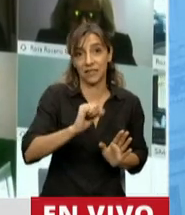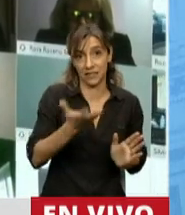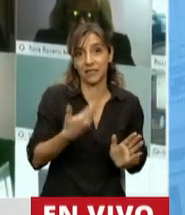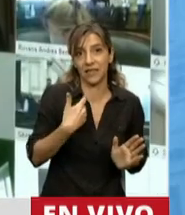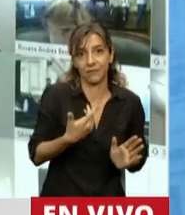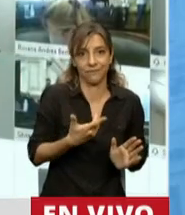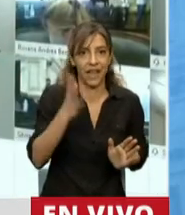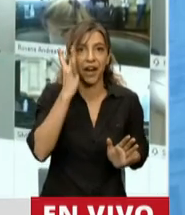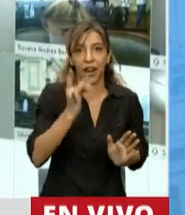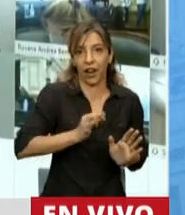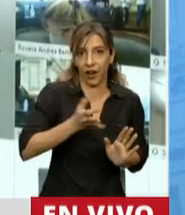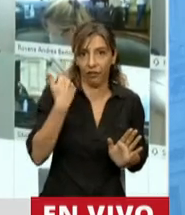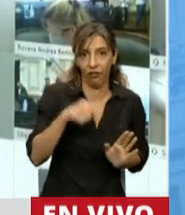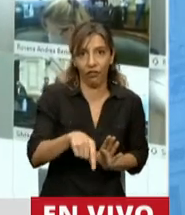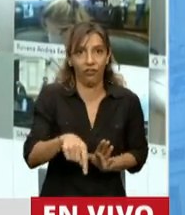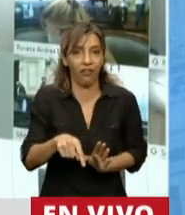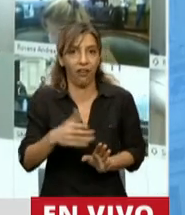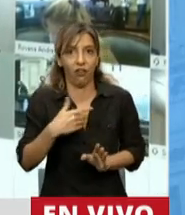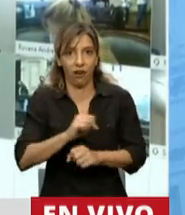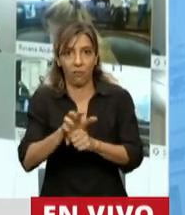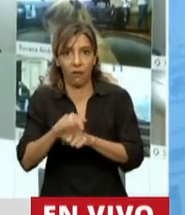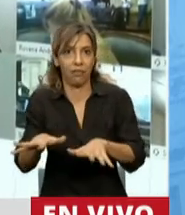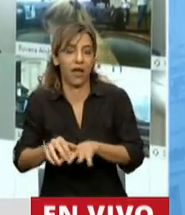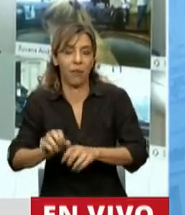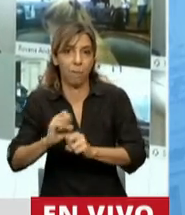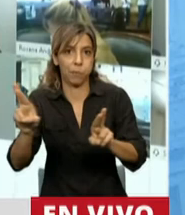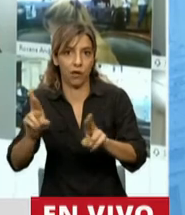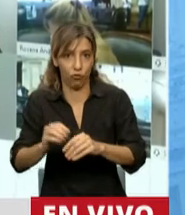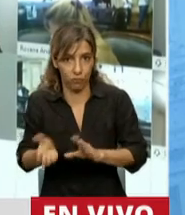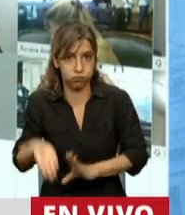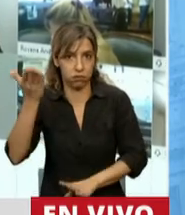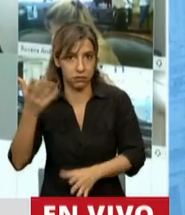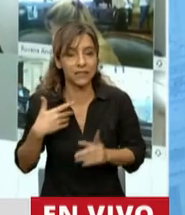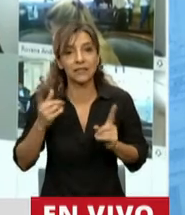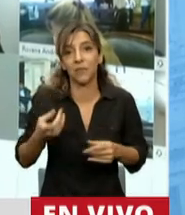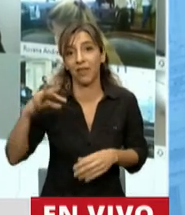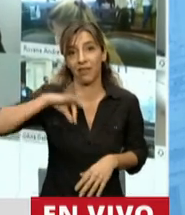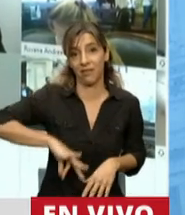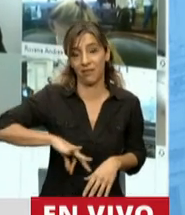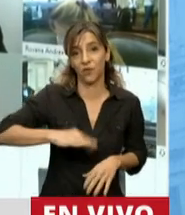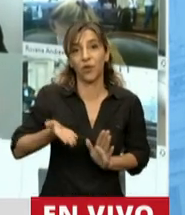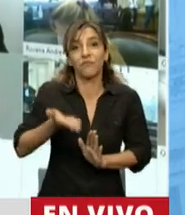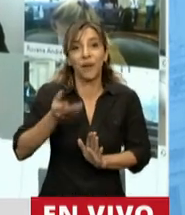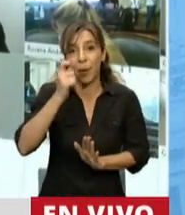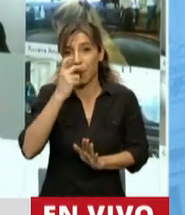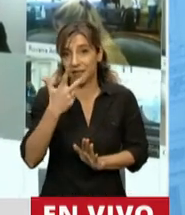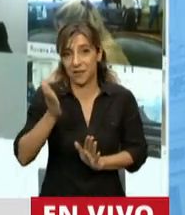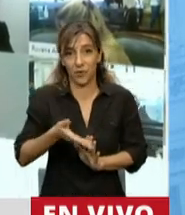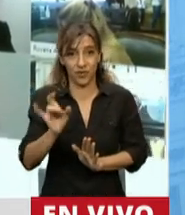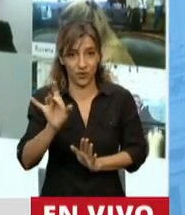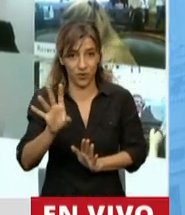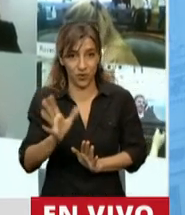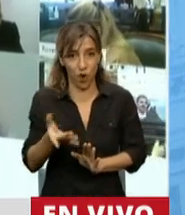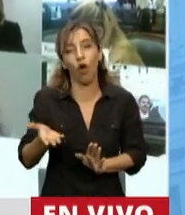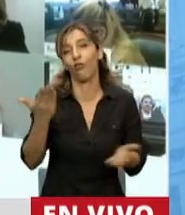justifican estos aumentos. Y por otra parte, los ingresos totales aumentaron tan solo un 23% respecto al año pasado, con lo